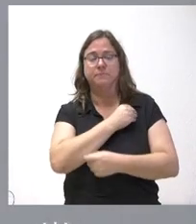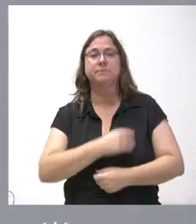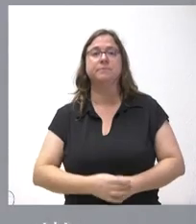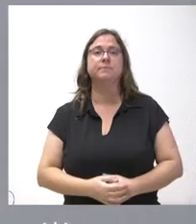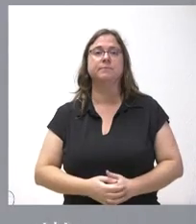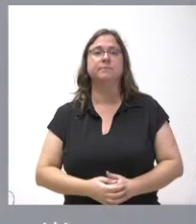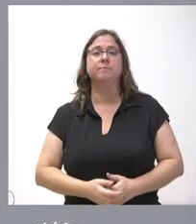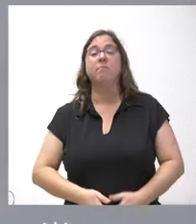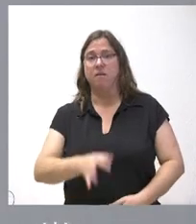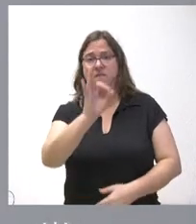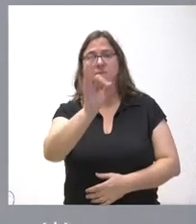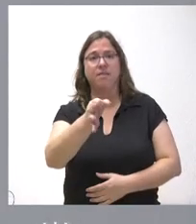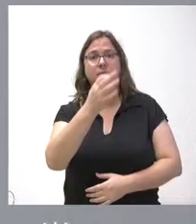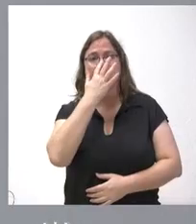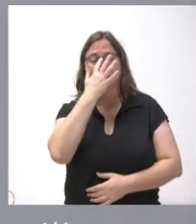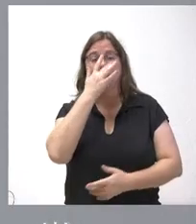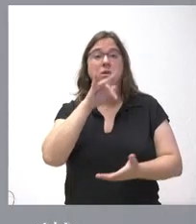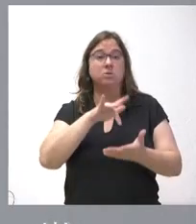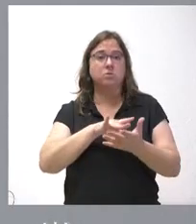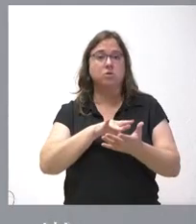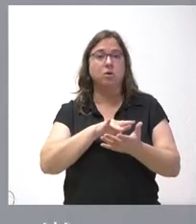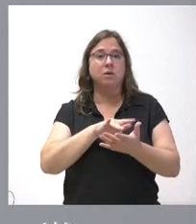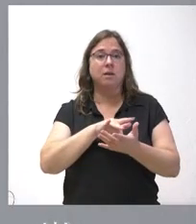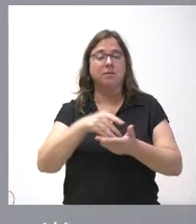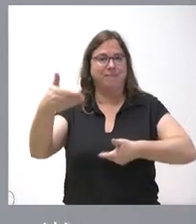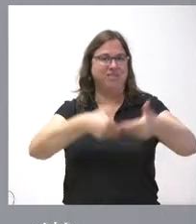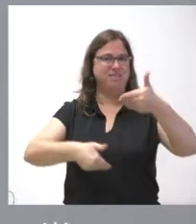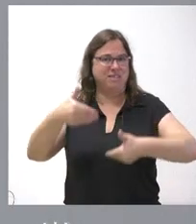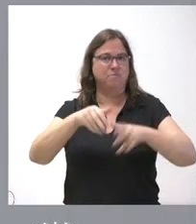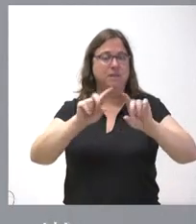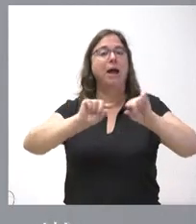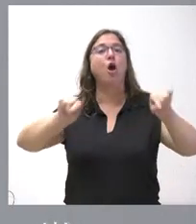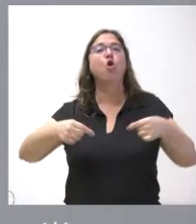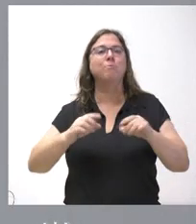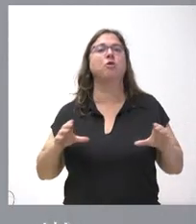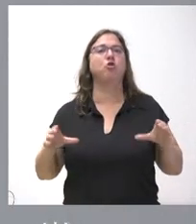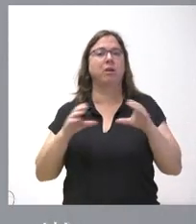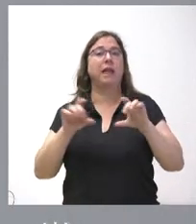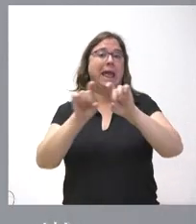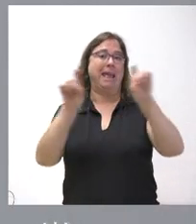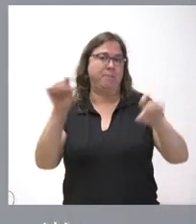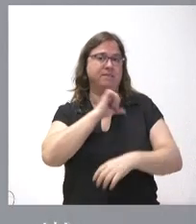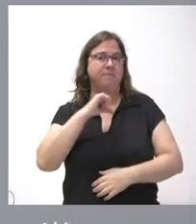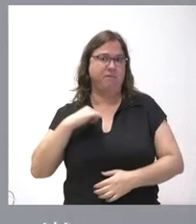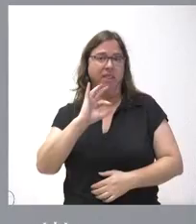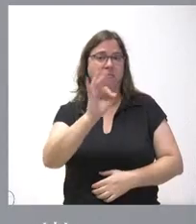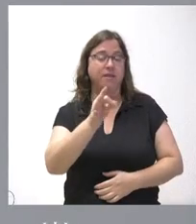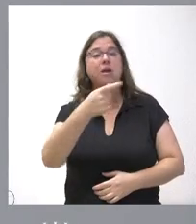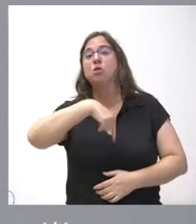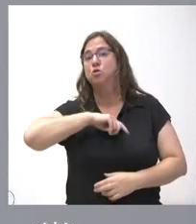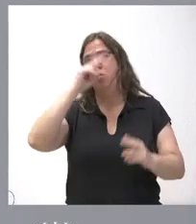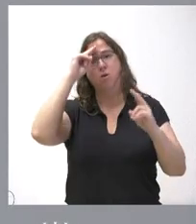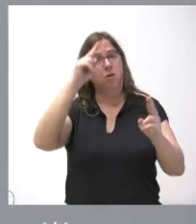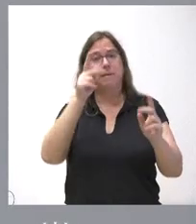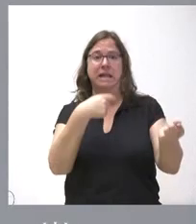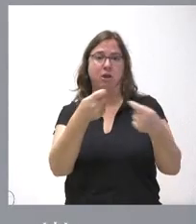plantea, es verdad lo que usted dice, que hay una serie de demandas en relación con un convenio colectivo de una empresa privada. Nosotros tenemos que respetar lo que es esa